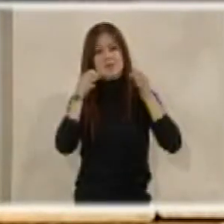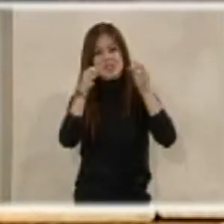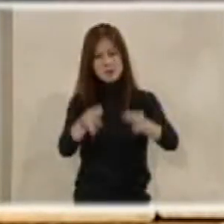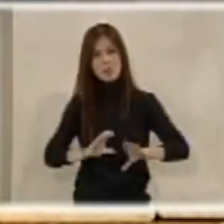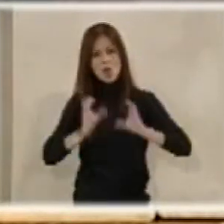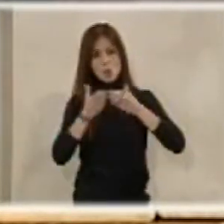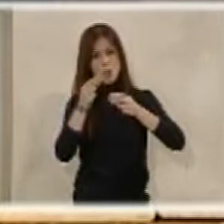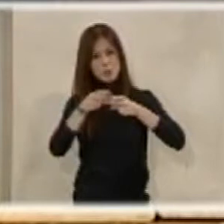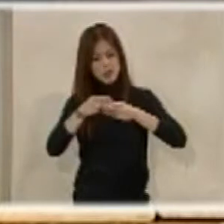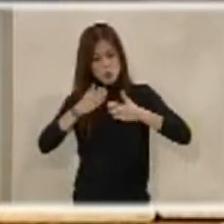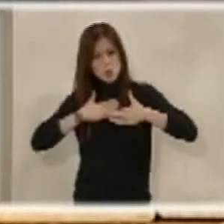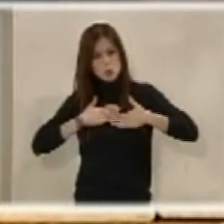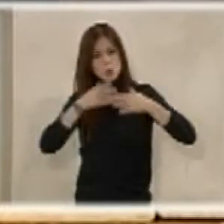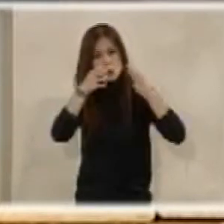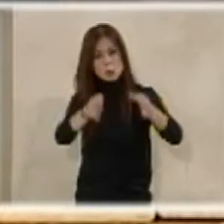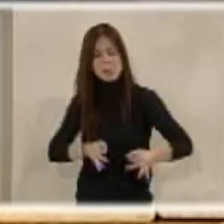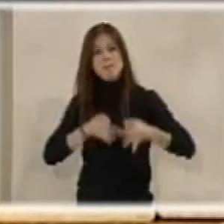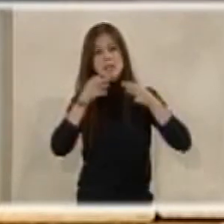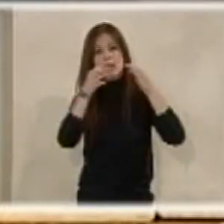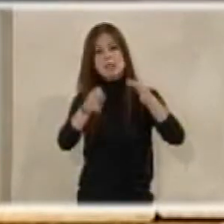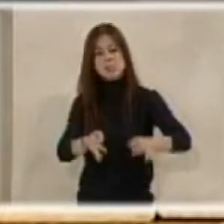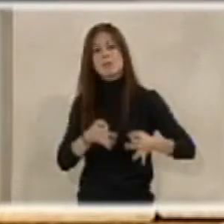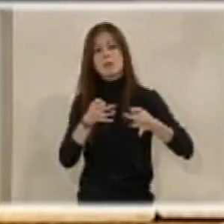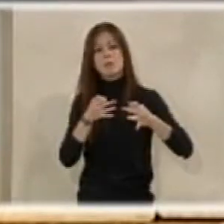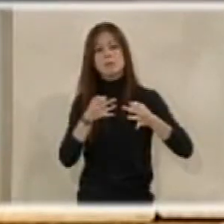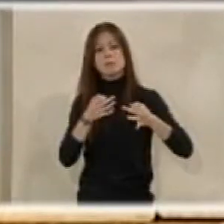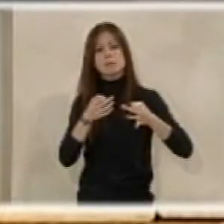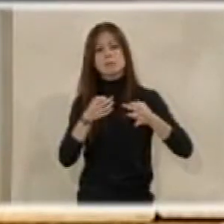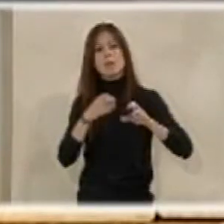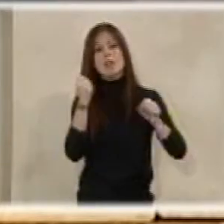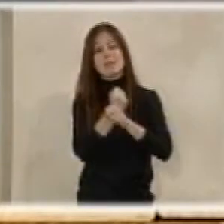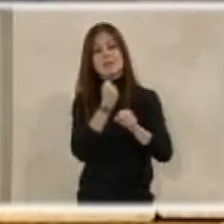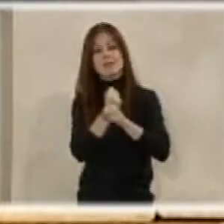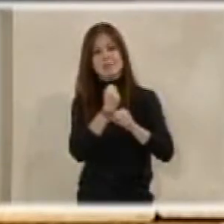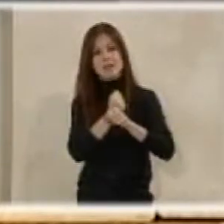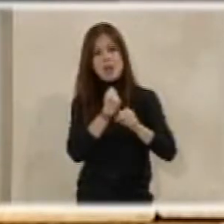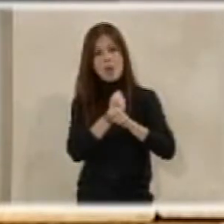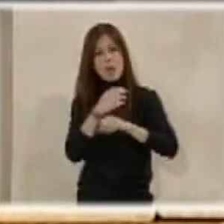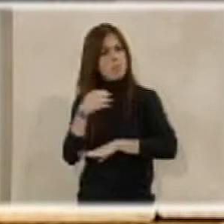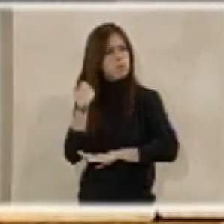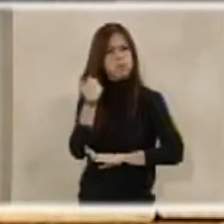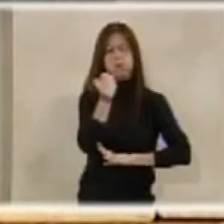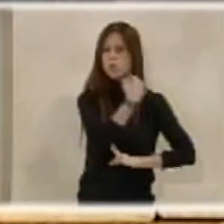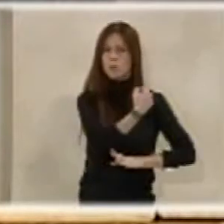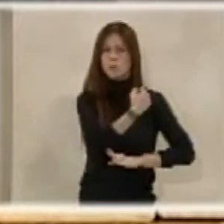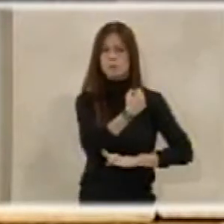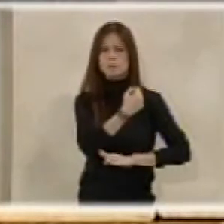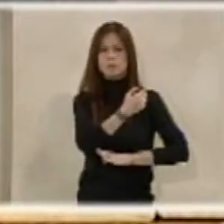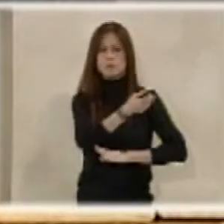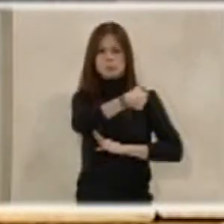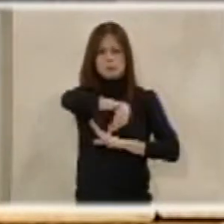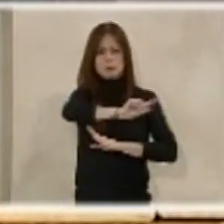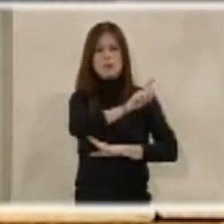este grupo político hemos respaldado el trabajo que habéis realizado las